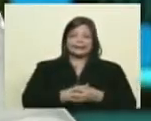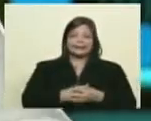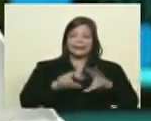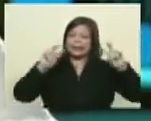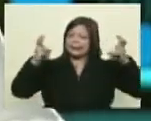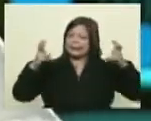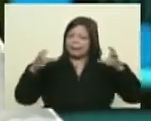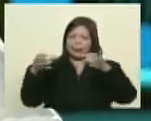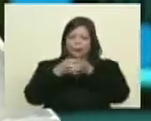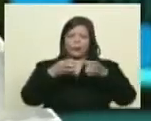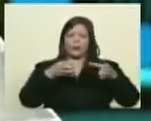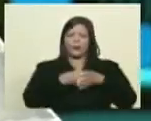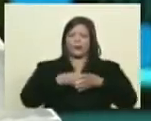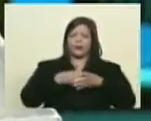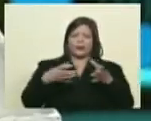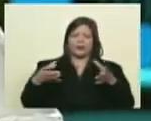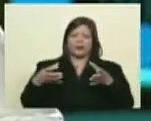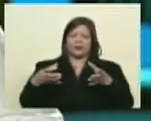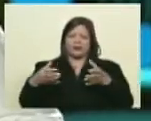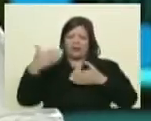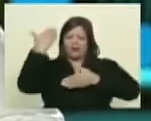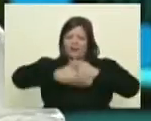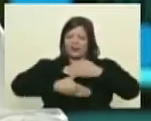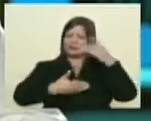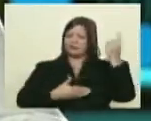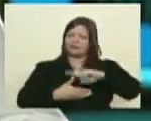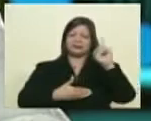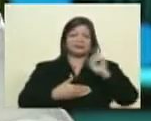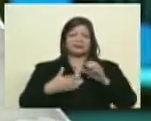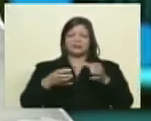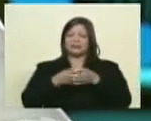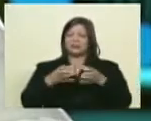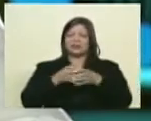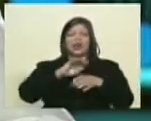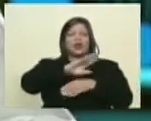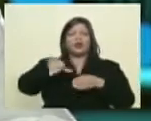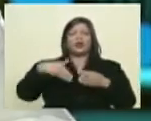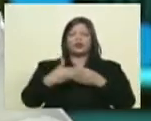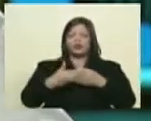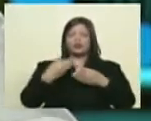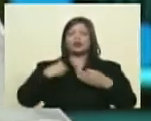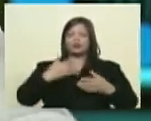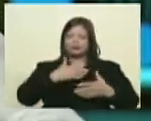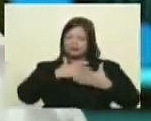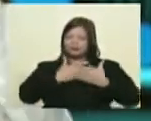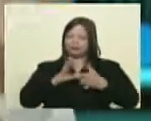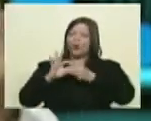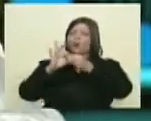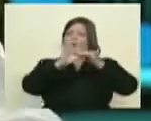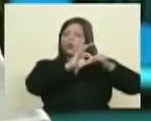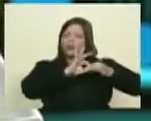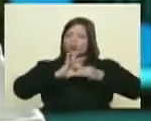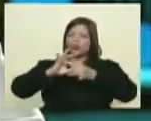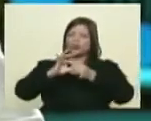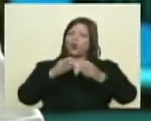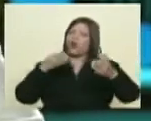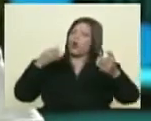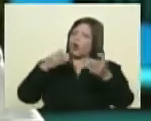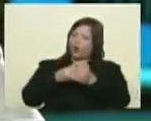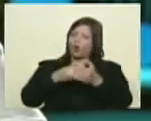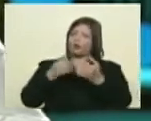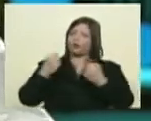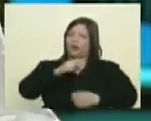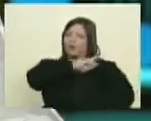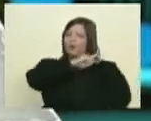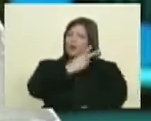tema de clases no de nueva creación de fronteras yo lo que diría es que todos los que tenemos sensibilidad social nos unamos contra de quienes ejercen